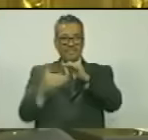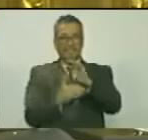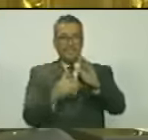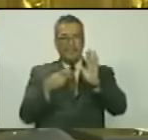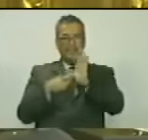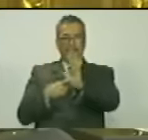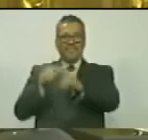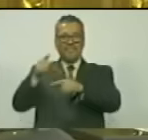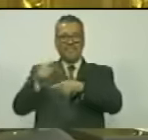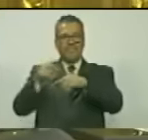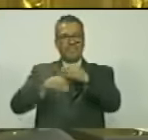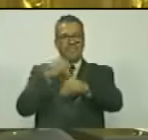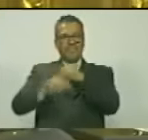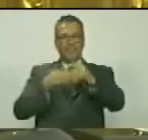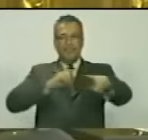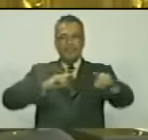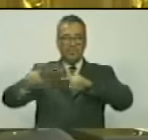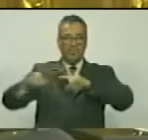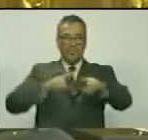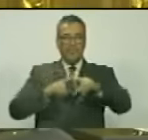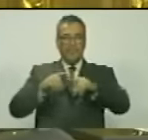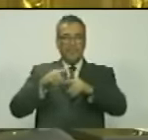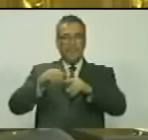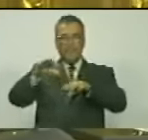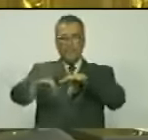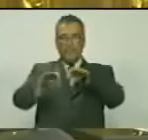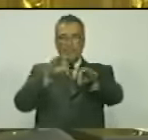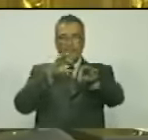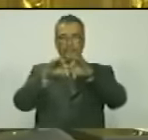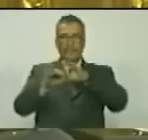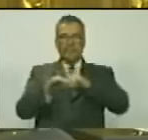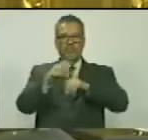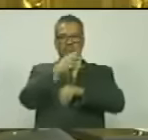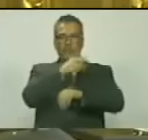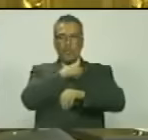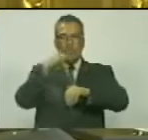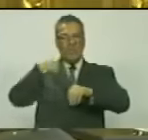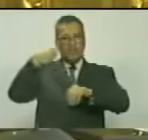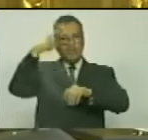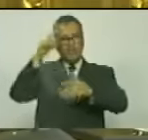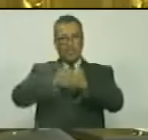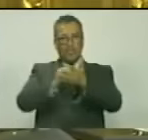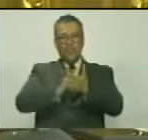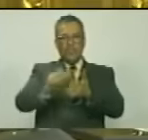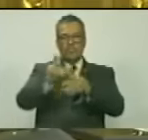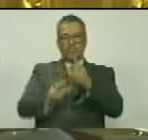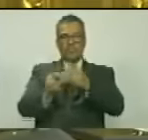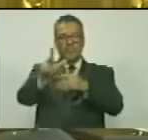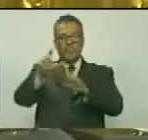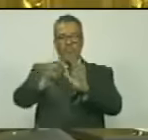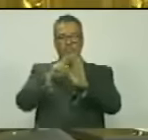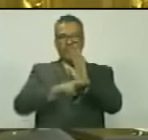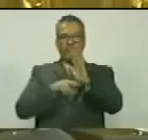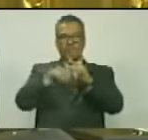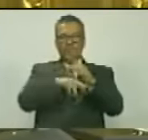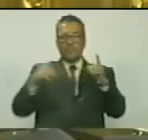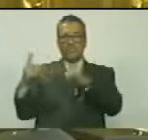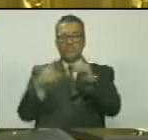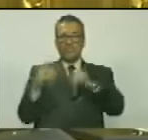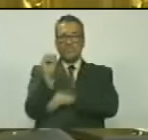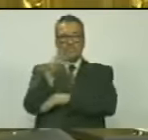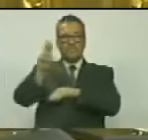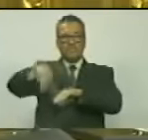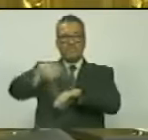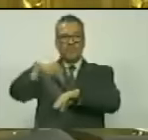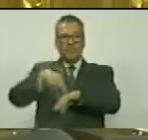accidental a los efectos de dirigir la elección de la Junta Directiva, de acuerdo al artículo 3, párrafo 2 de Reglamento Interior y Debate de la